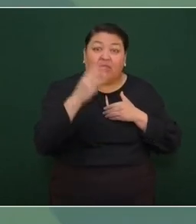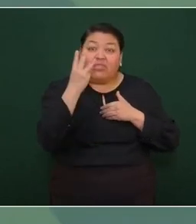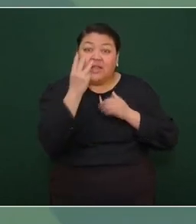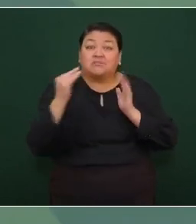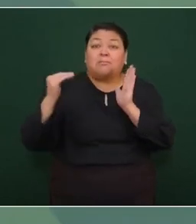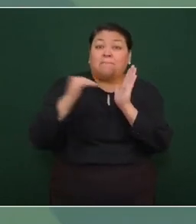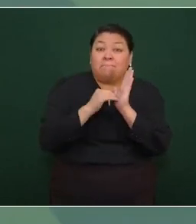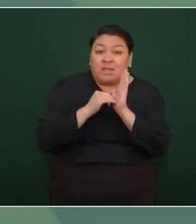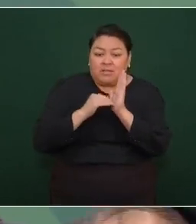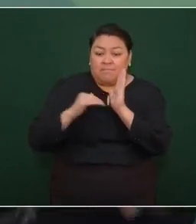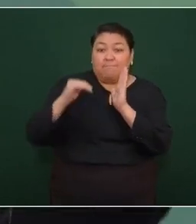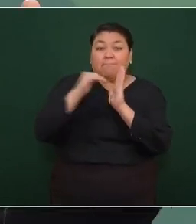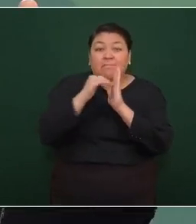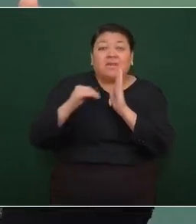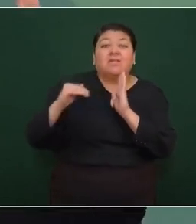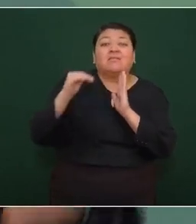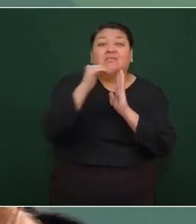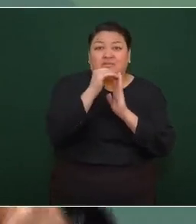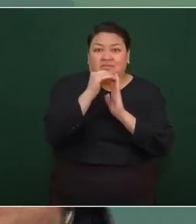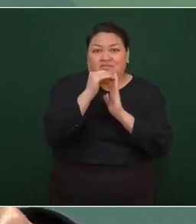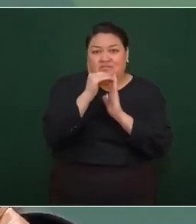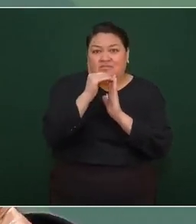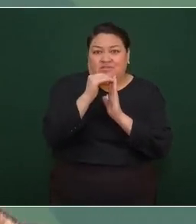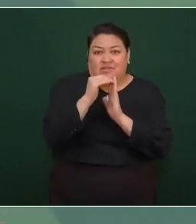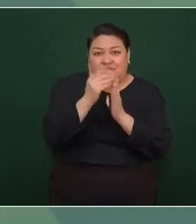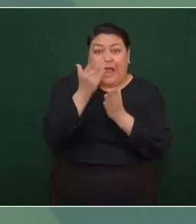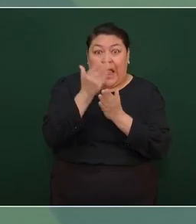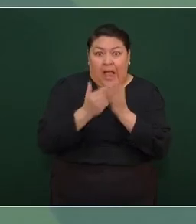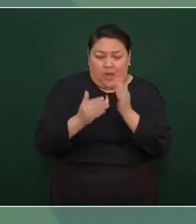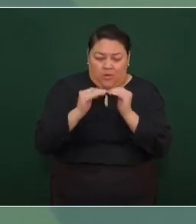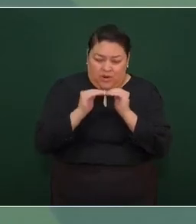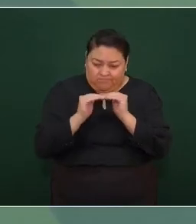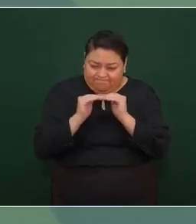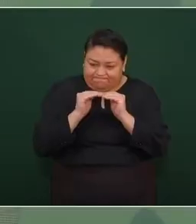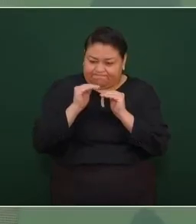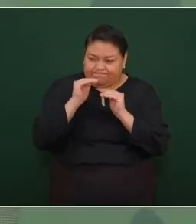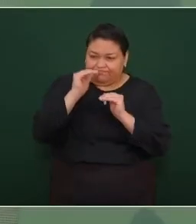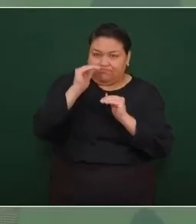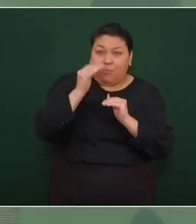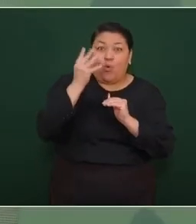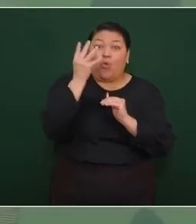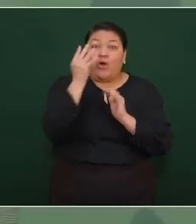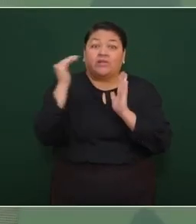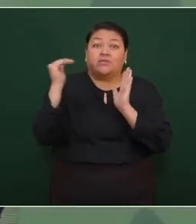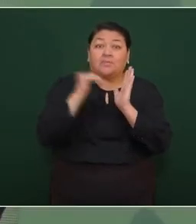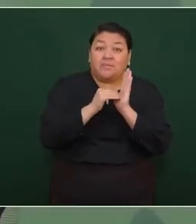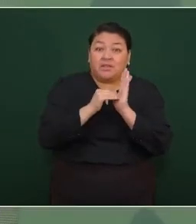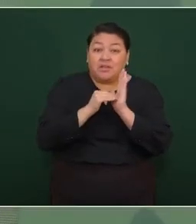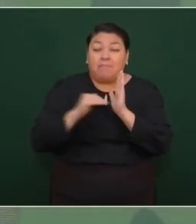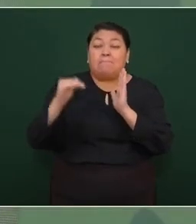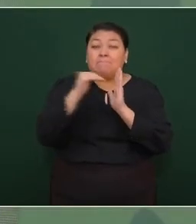a cuatro billones y medio.